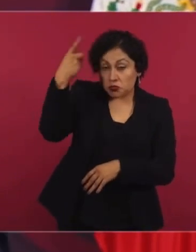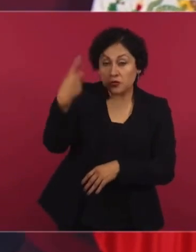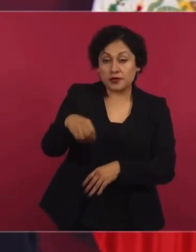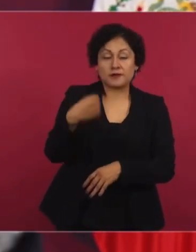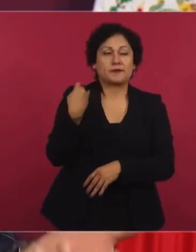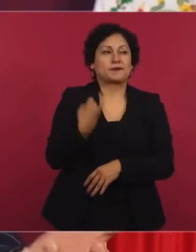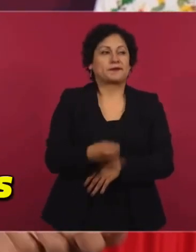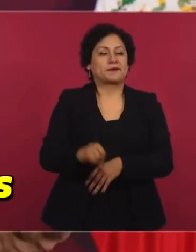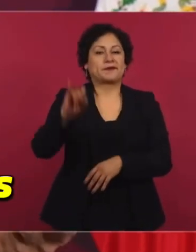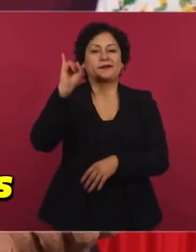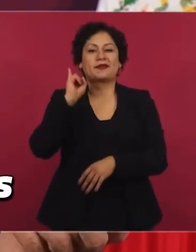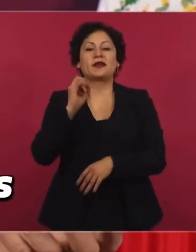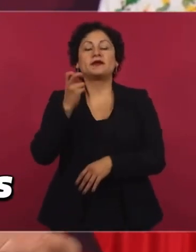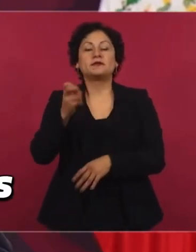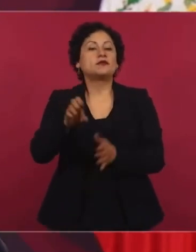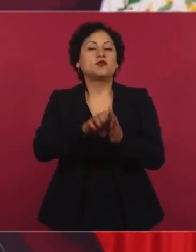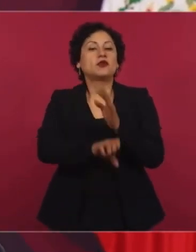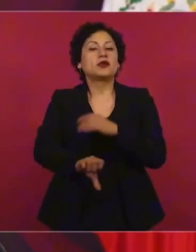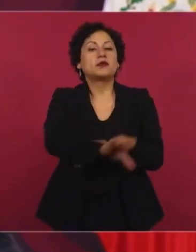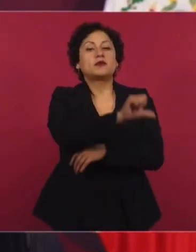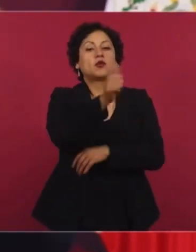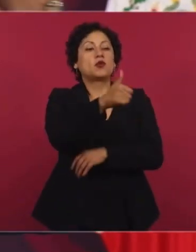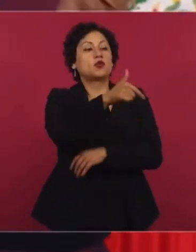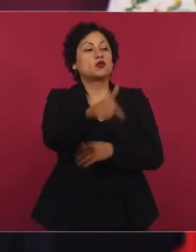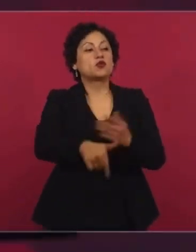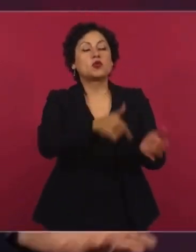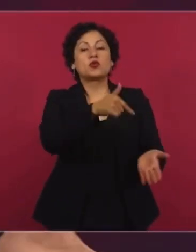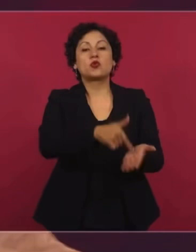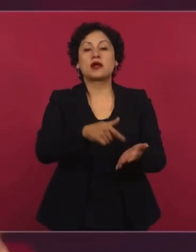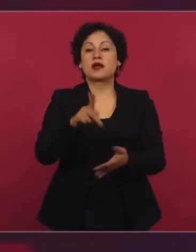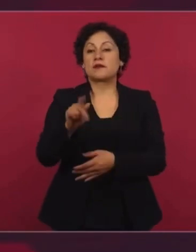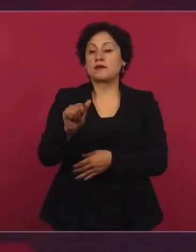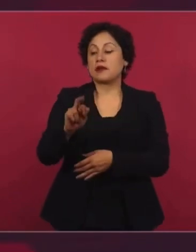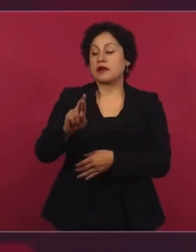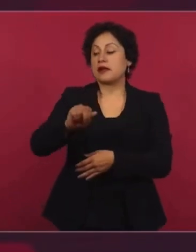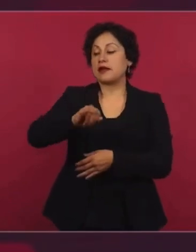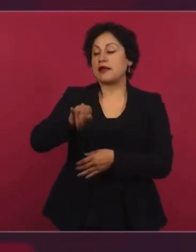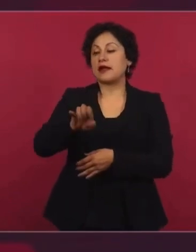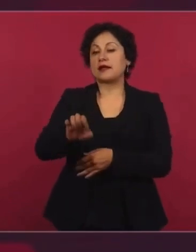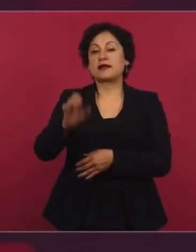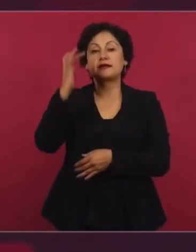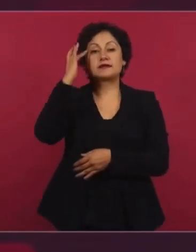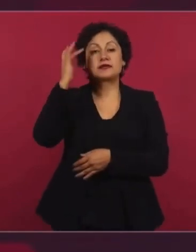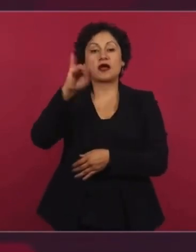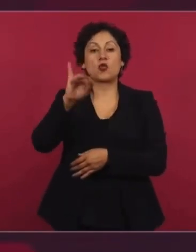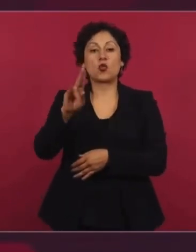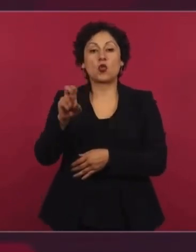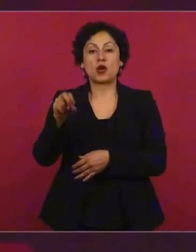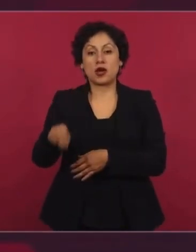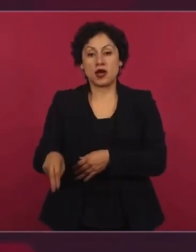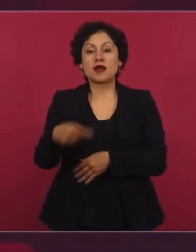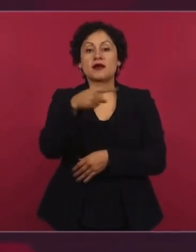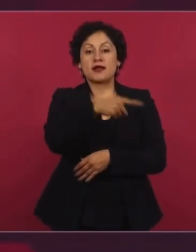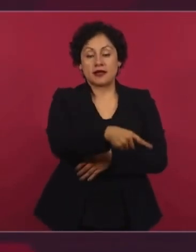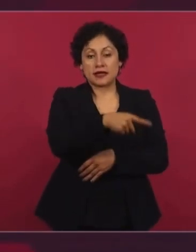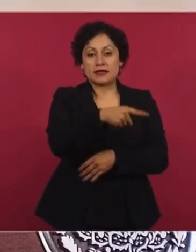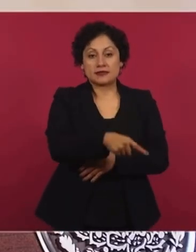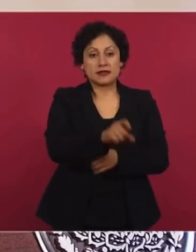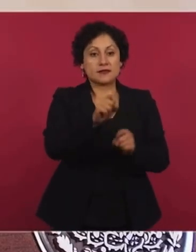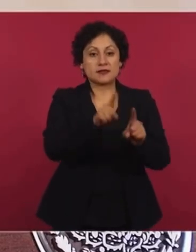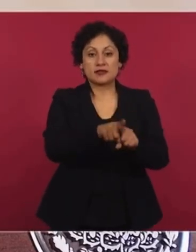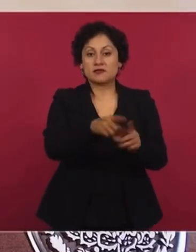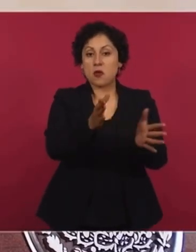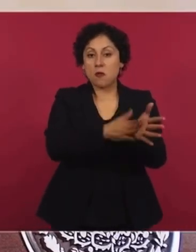que hicieron escrituras falsas, no existía el predio, todo esto en contubernio con